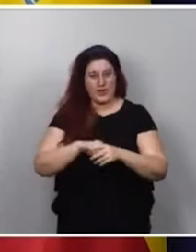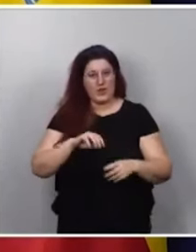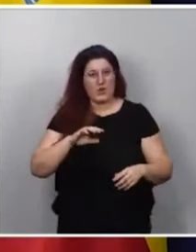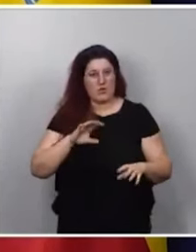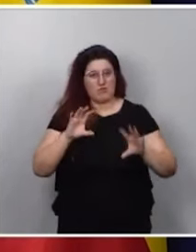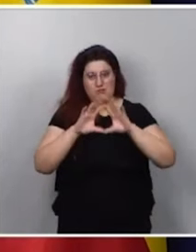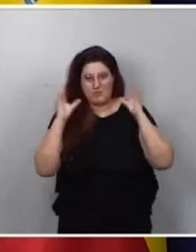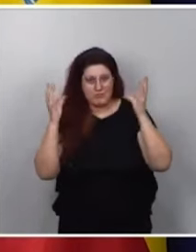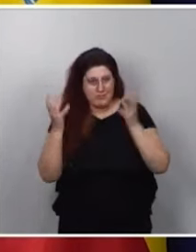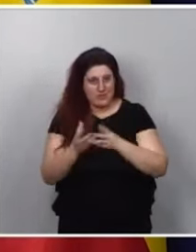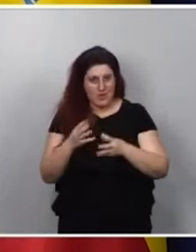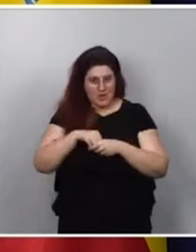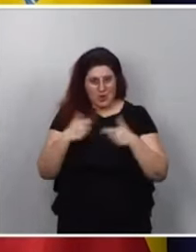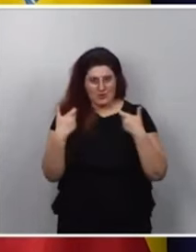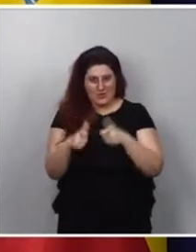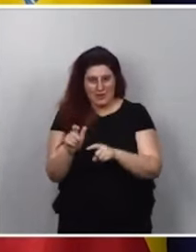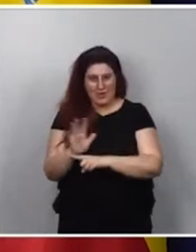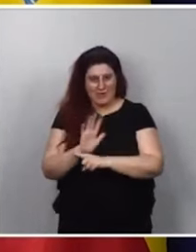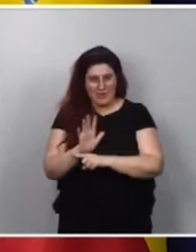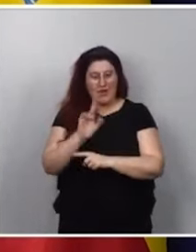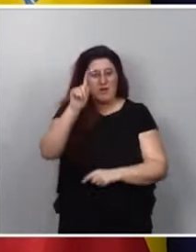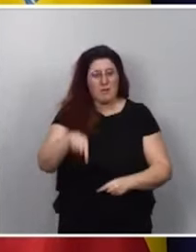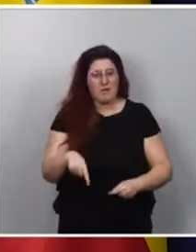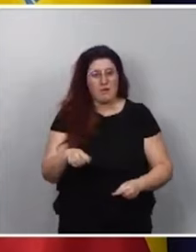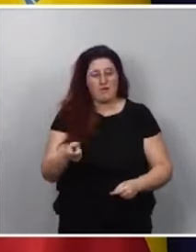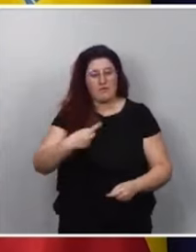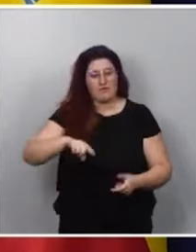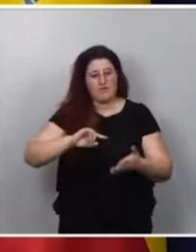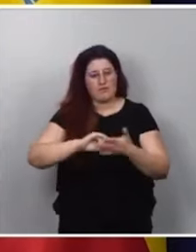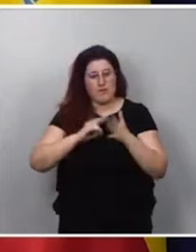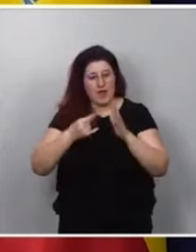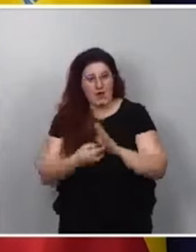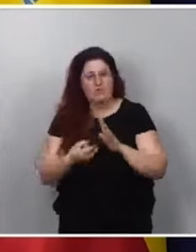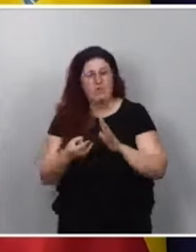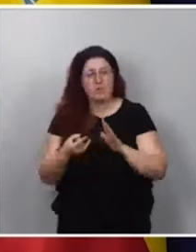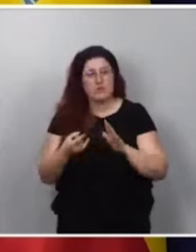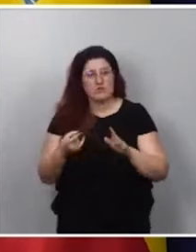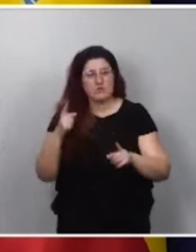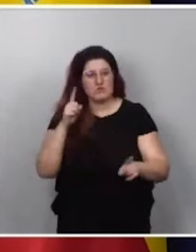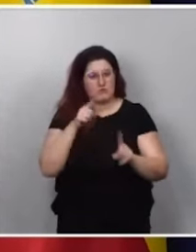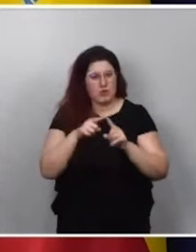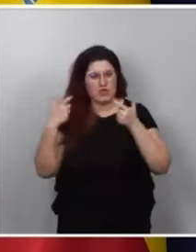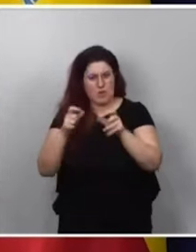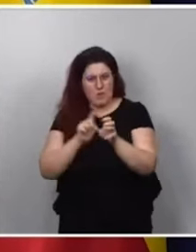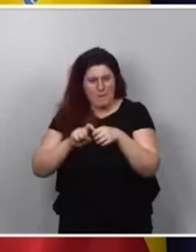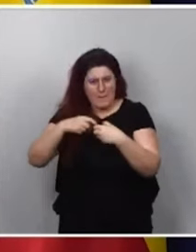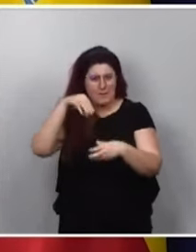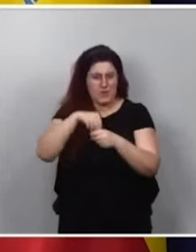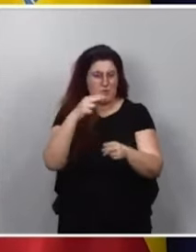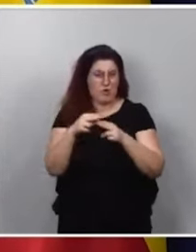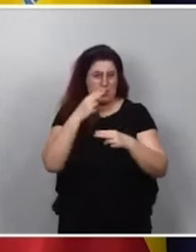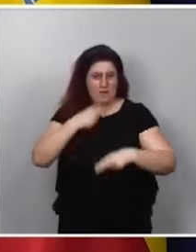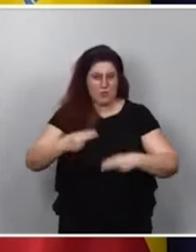de nuestro sector. Y, finalmente, lo hacemos creando mecanismos para una máxima participación del sector en el diseño de las políticas